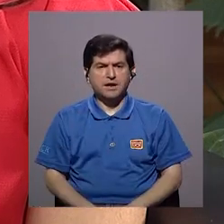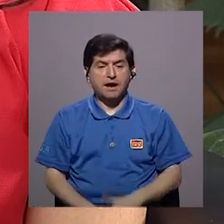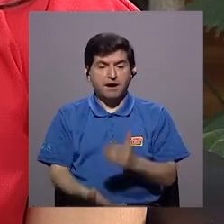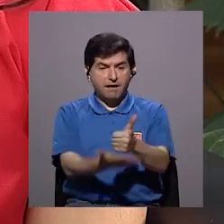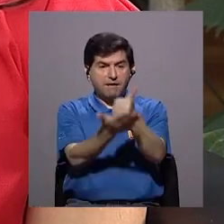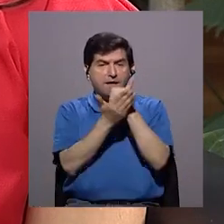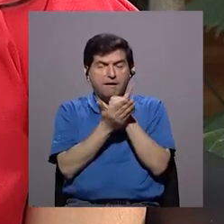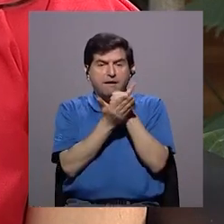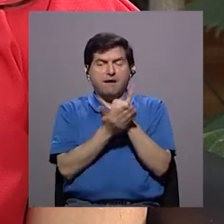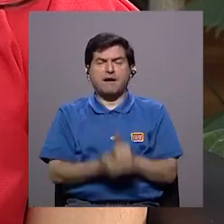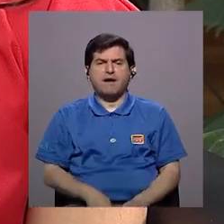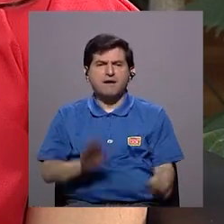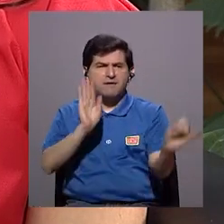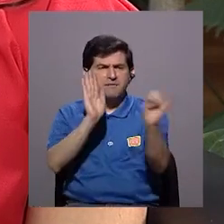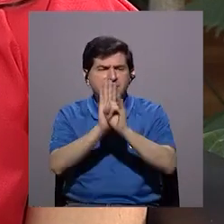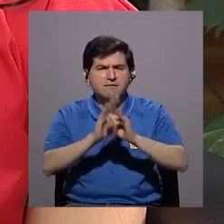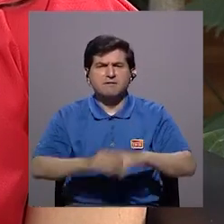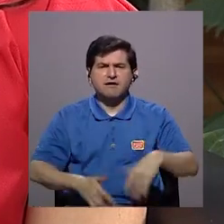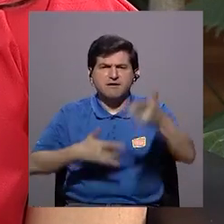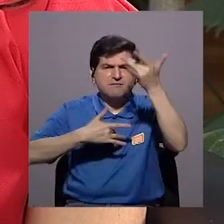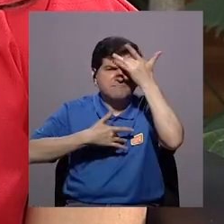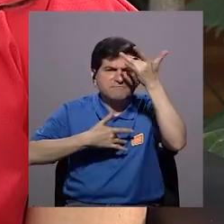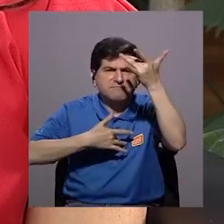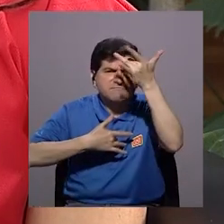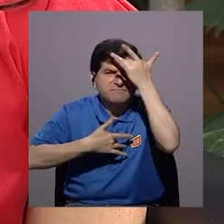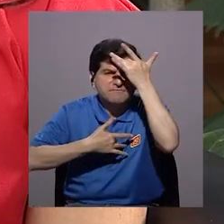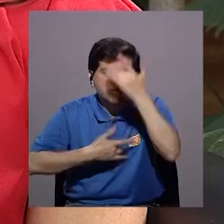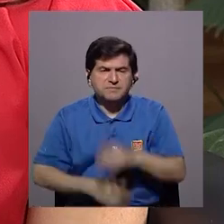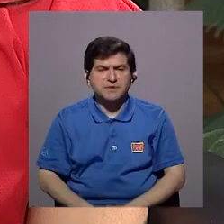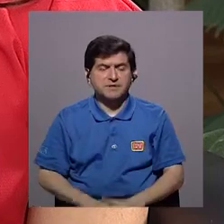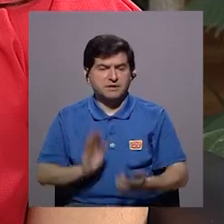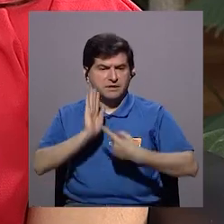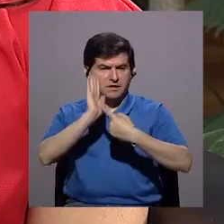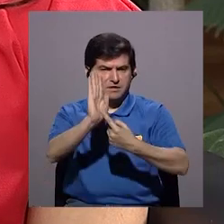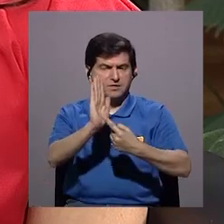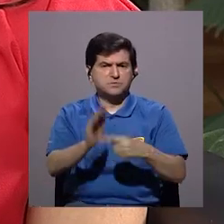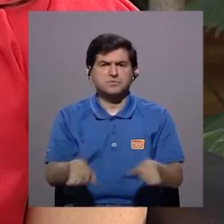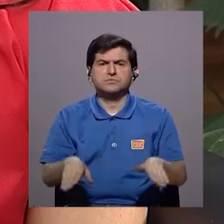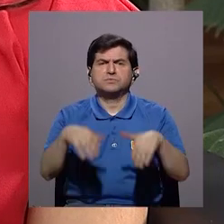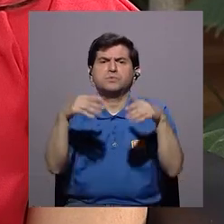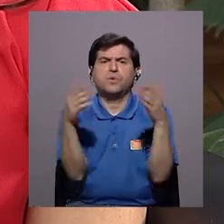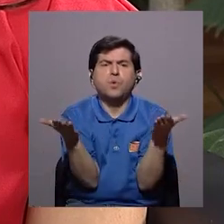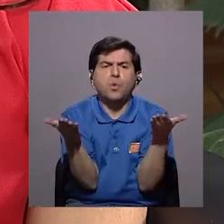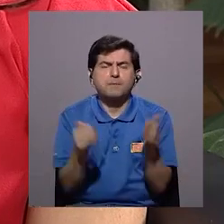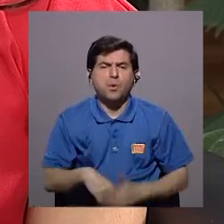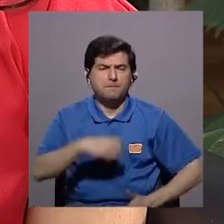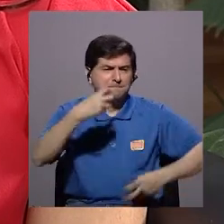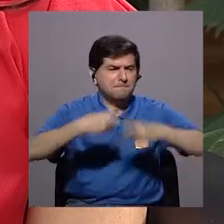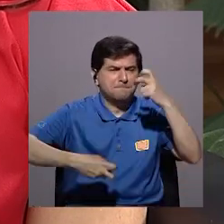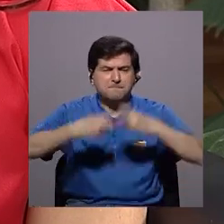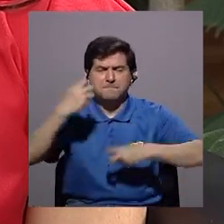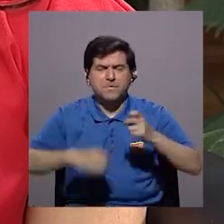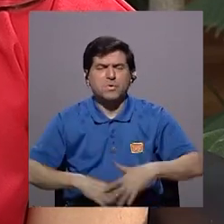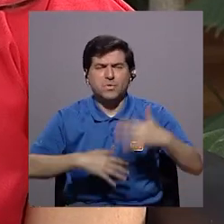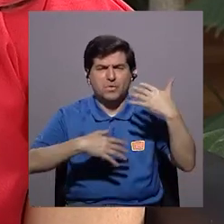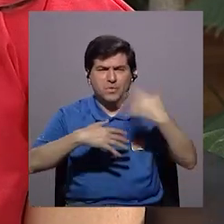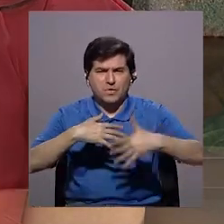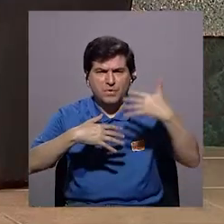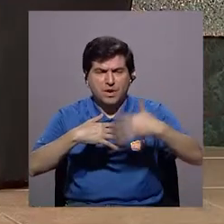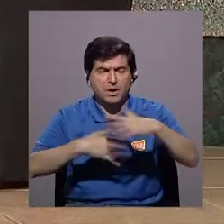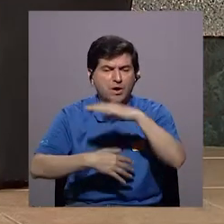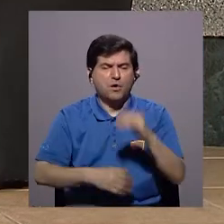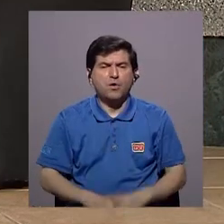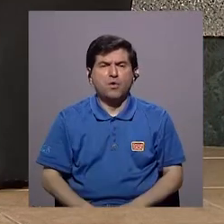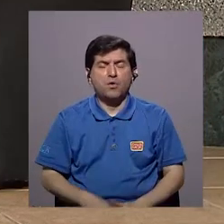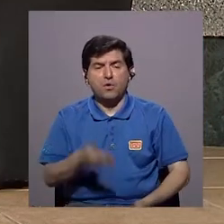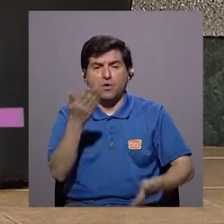Incluso eso nos ayuda a identificar enfermedades que se manifiestan a través de problemas menstruales,